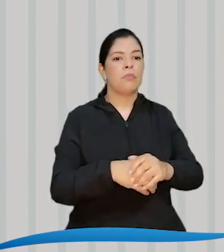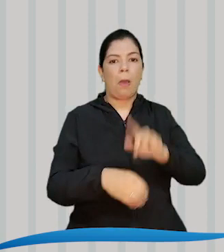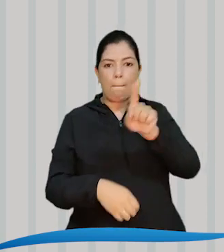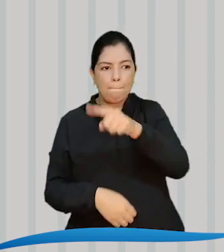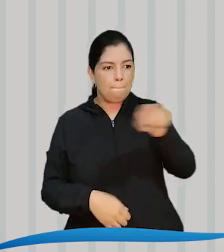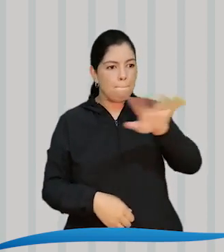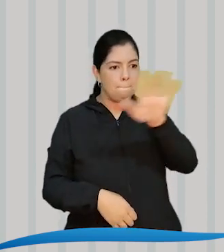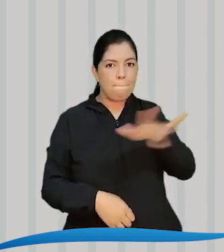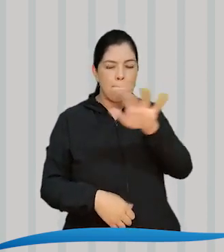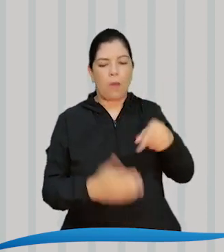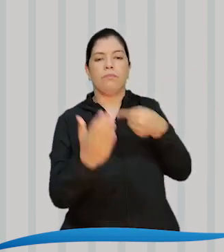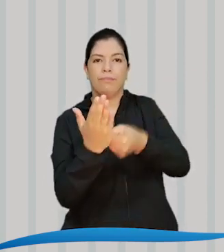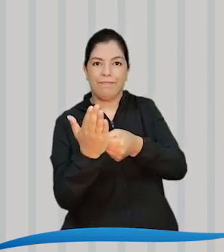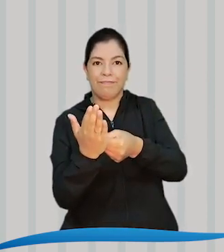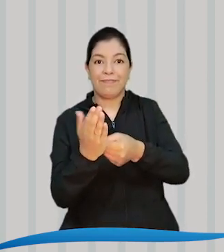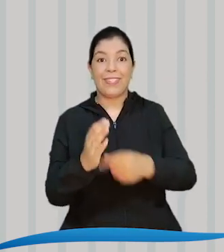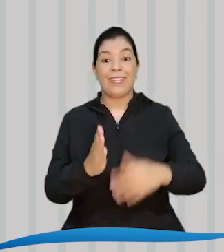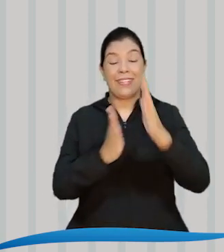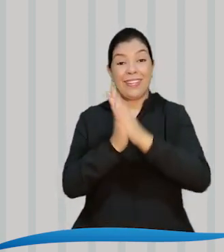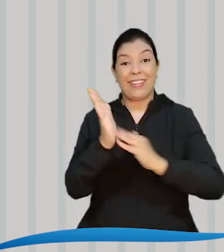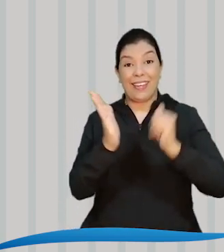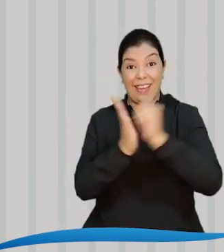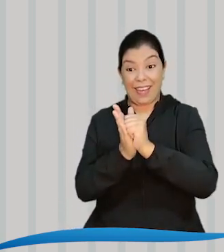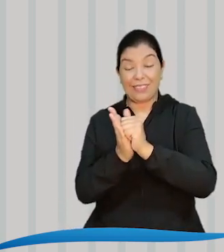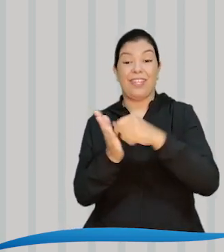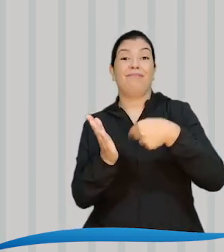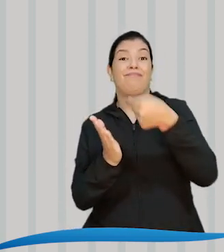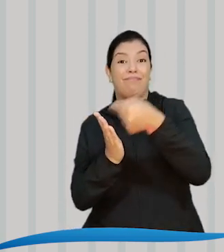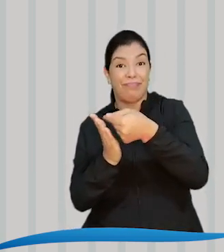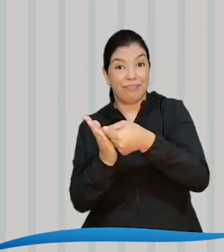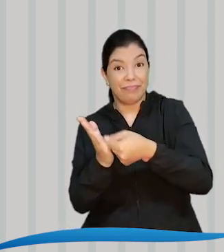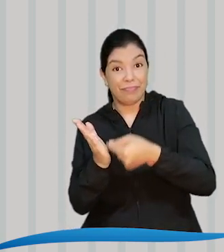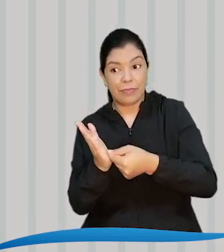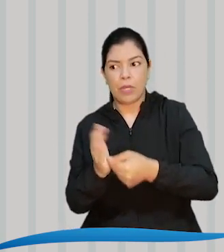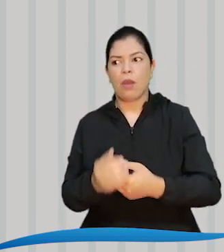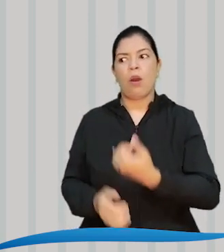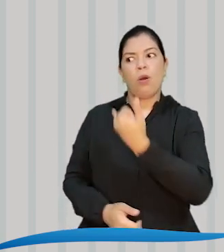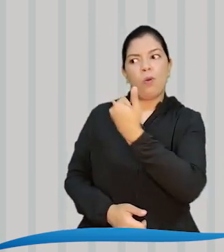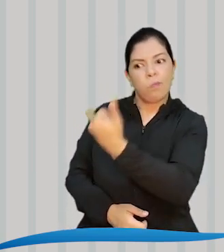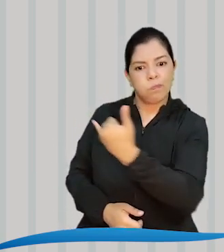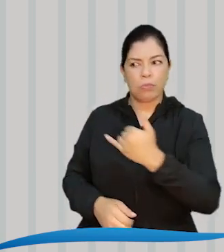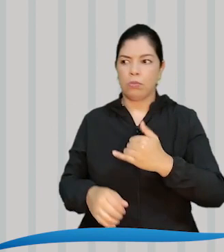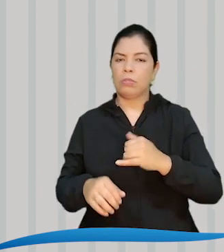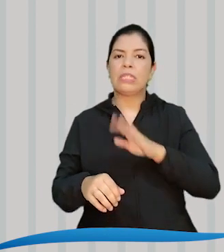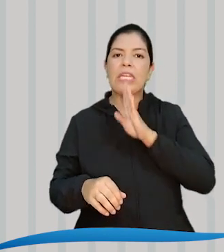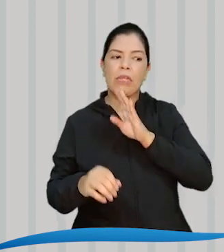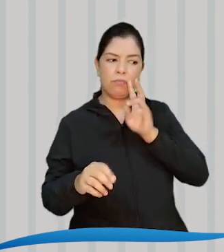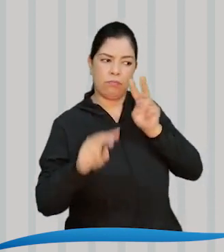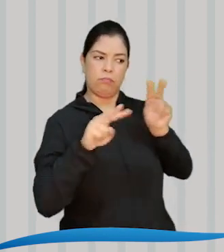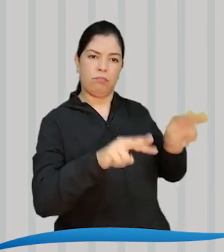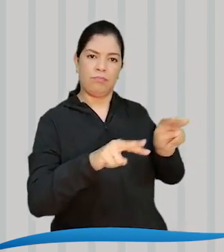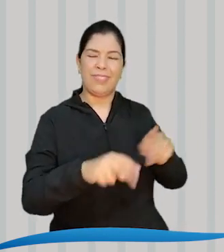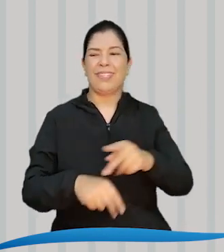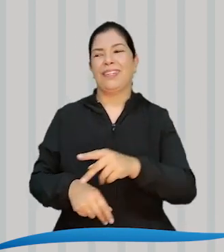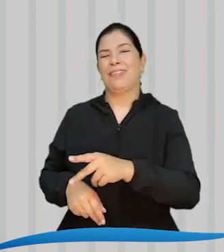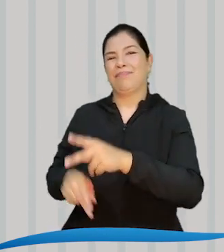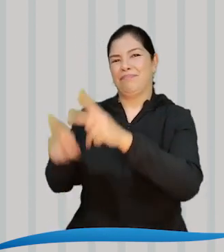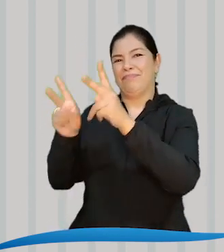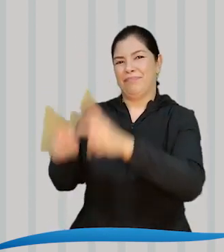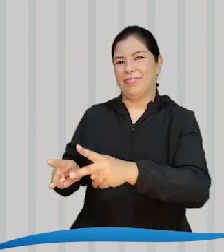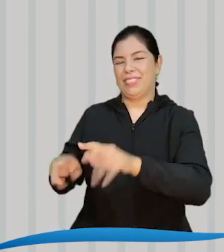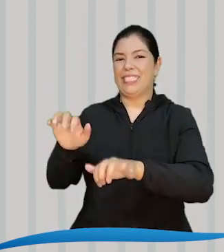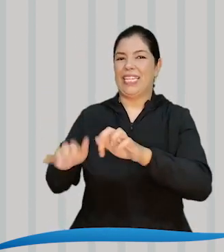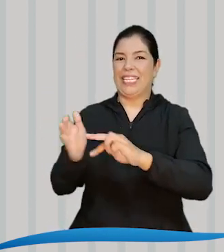conteo de votos En el que debe estar presente la Secretaría Técnica del Comité Municipal de Discapacidad Un representante de la